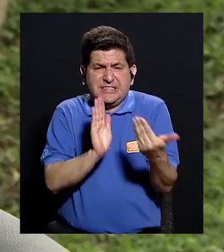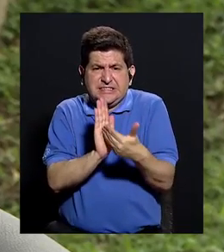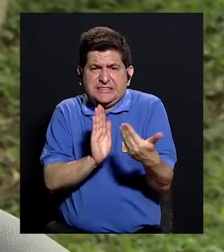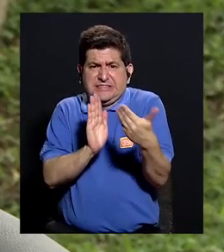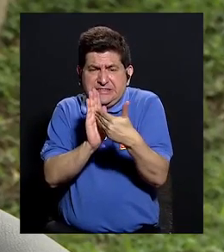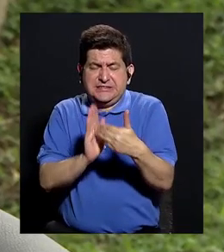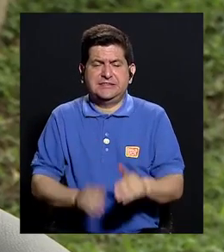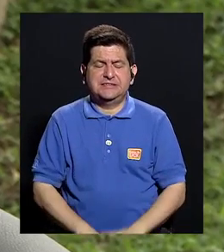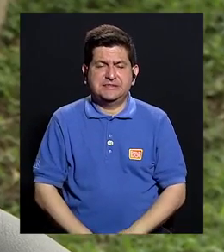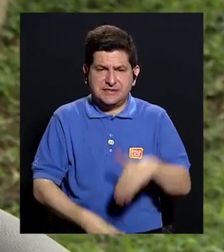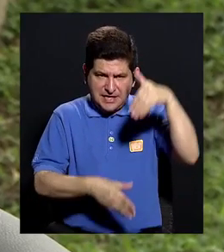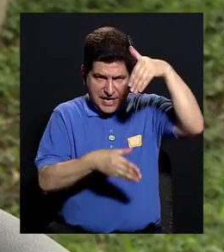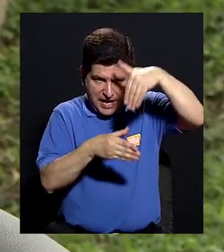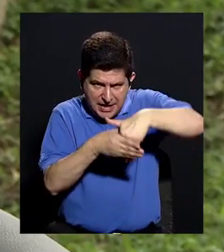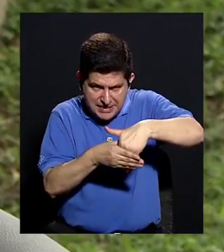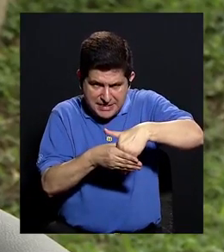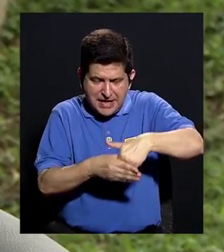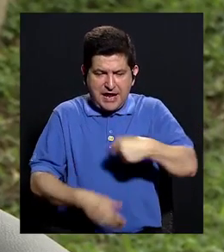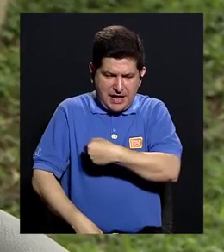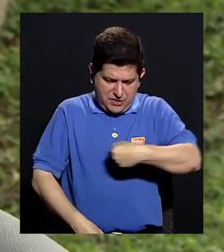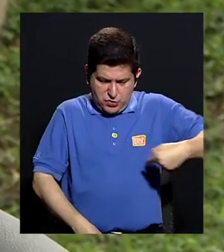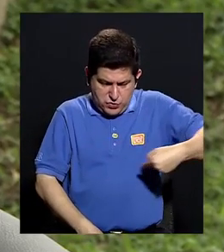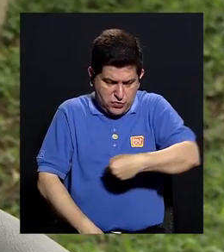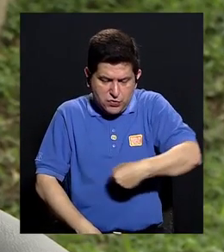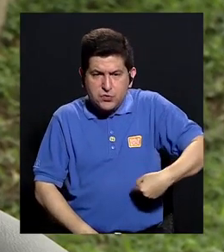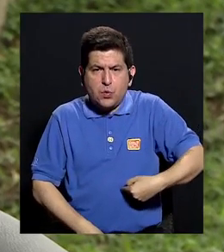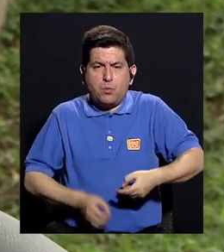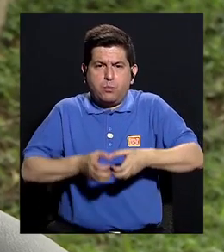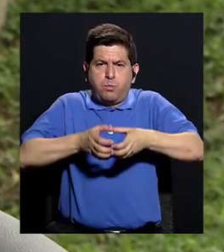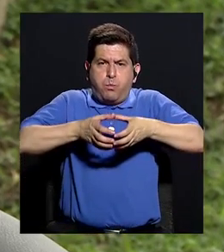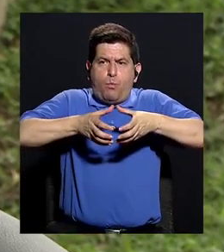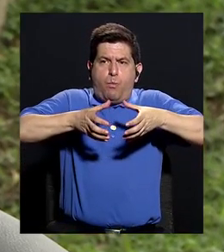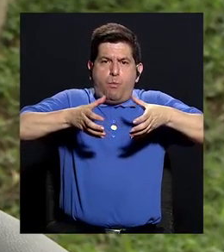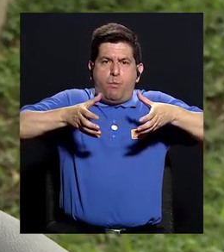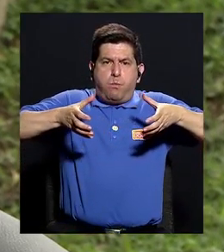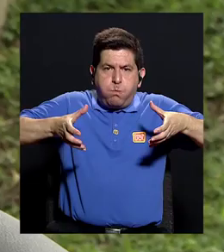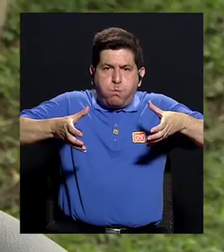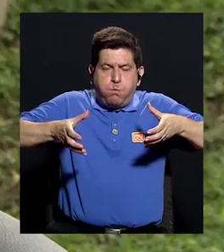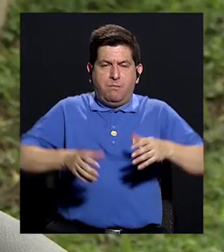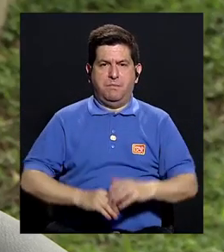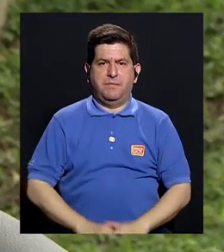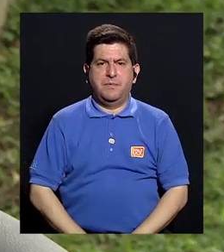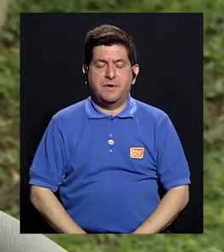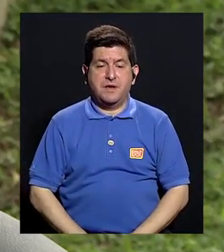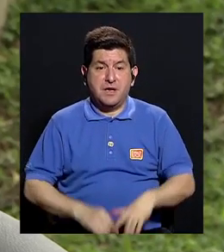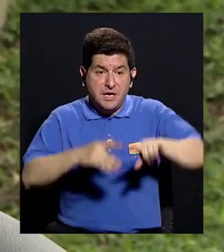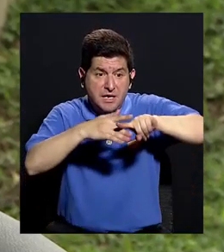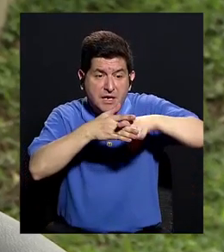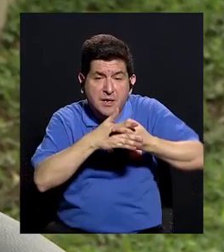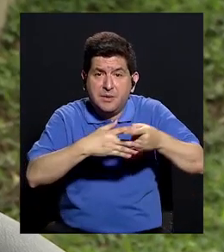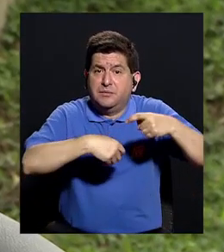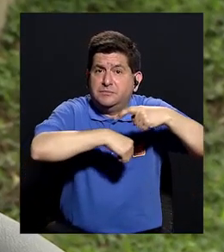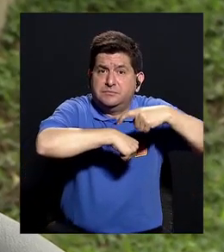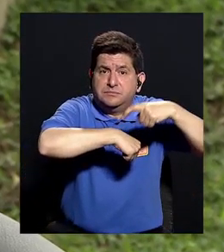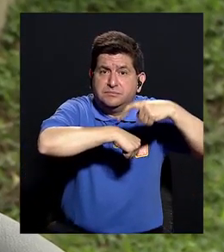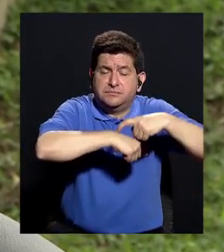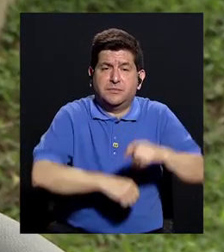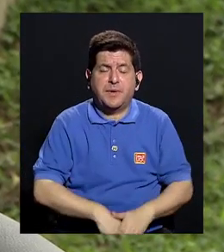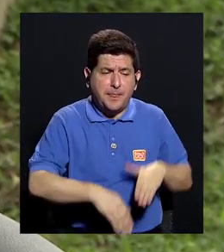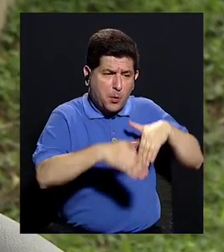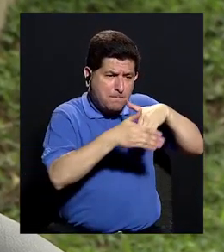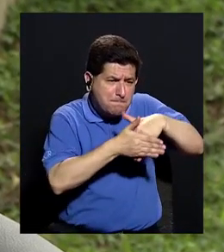daño. A la hora de entrar al intestino, lo que sucede es que se inflama y nos empieza a